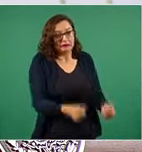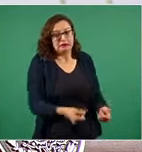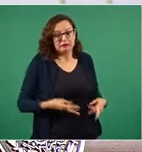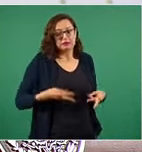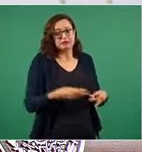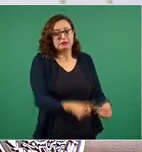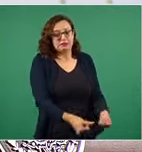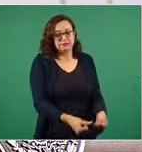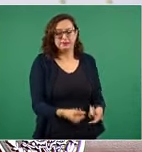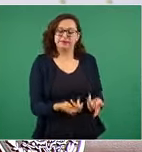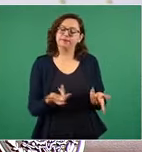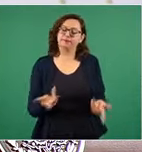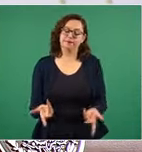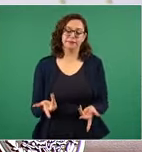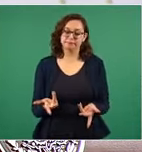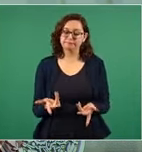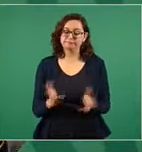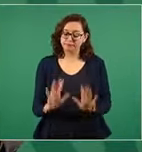qué